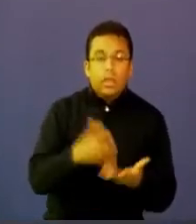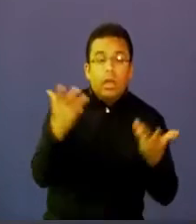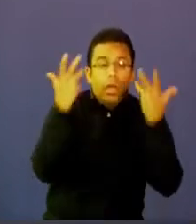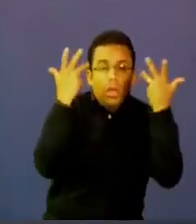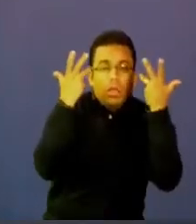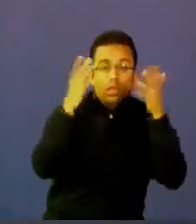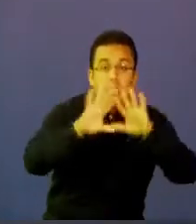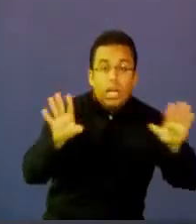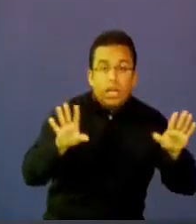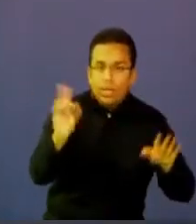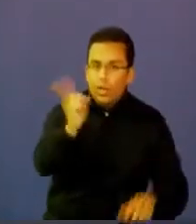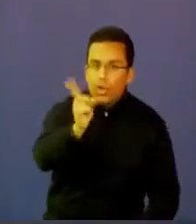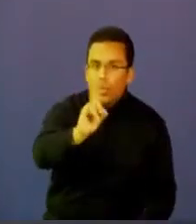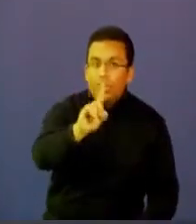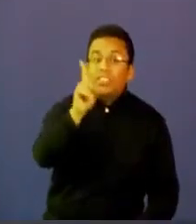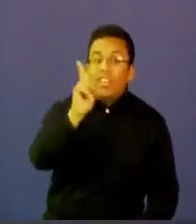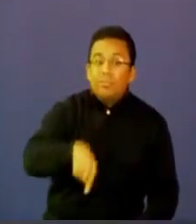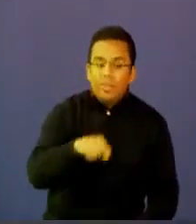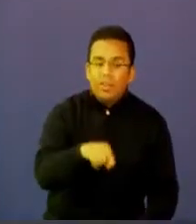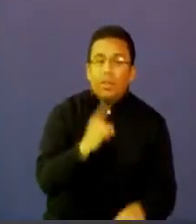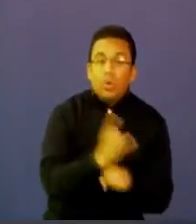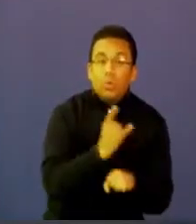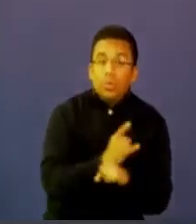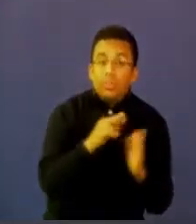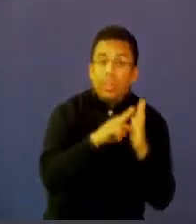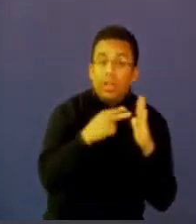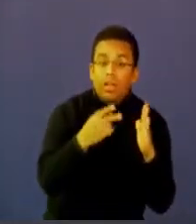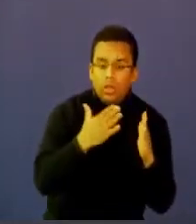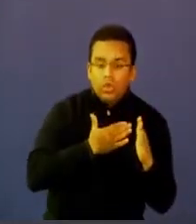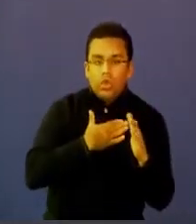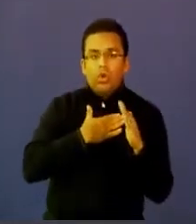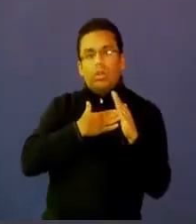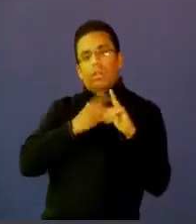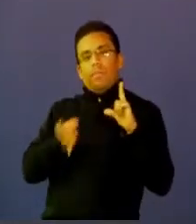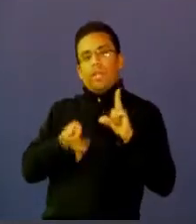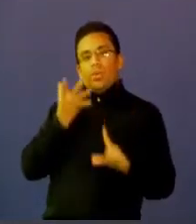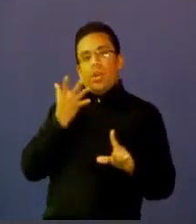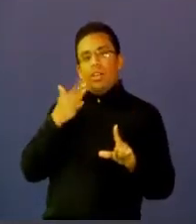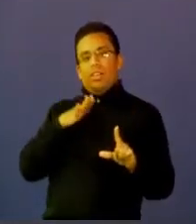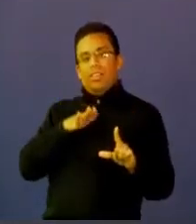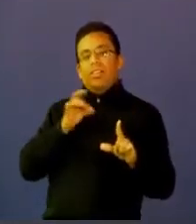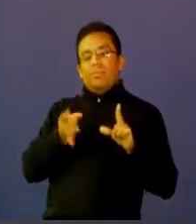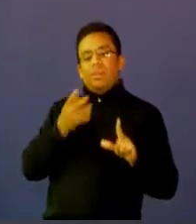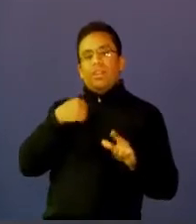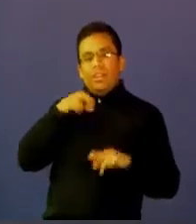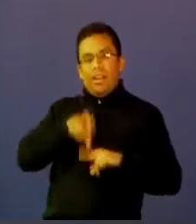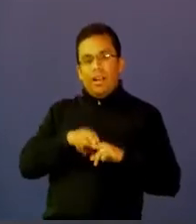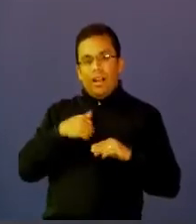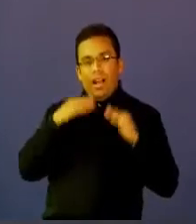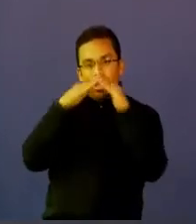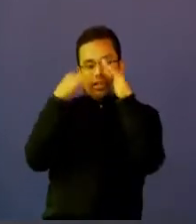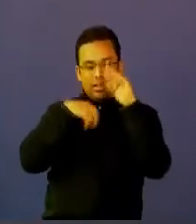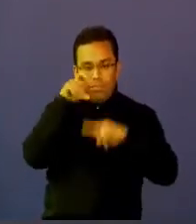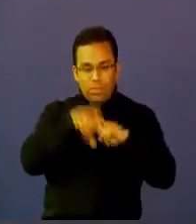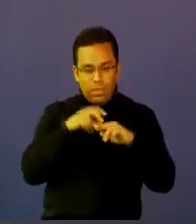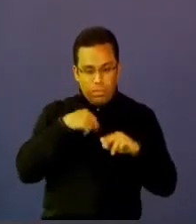usar la tecnología para la educación virtual. Y el profesor del futuro tiene que aprender a enfrentarse con eso. A no tener al